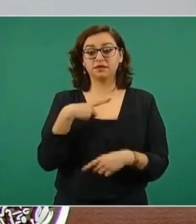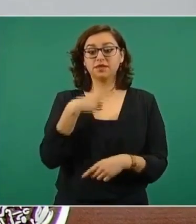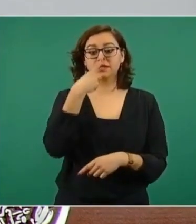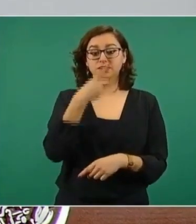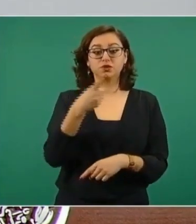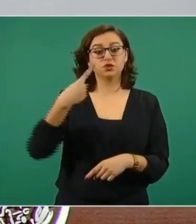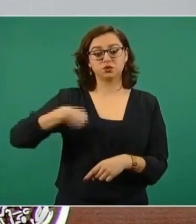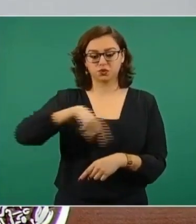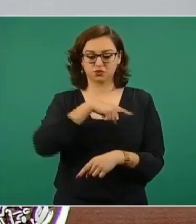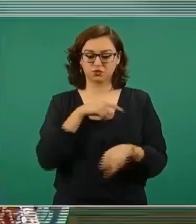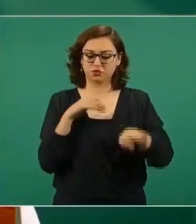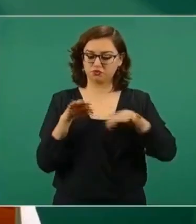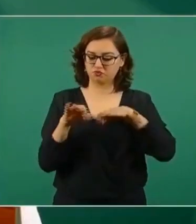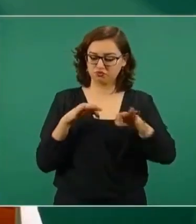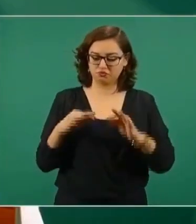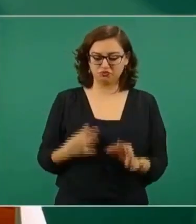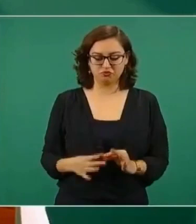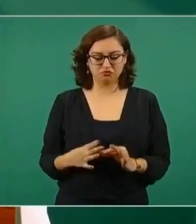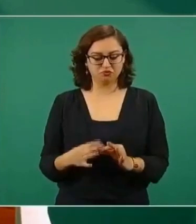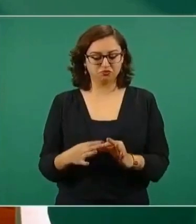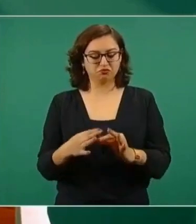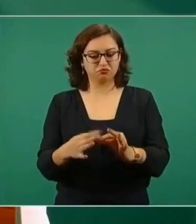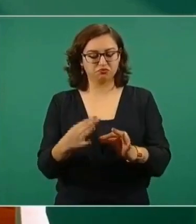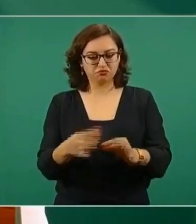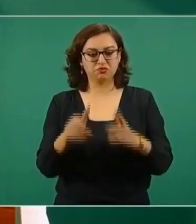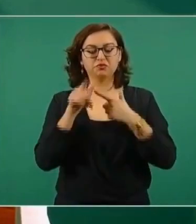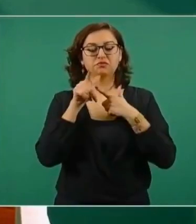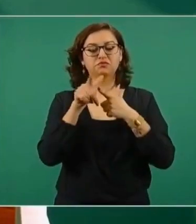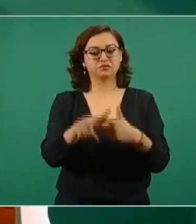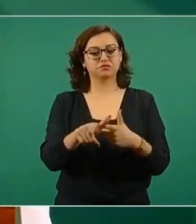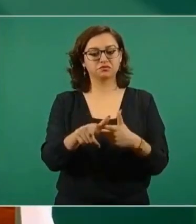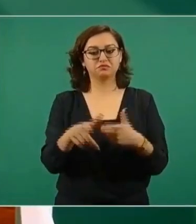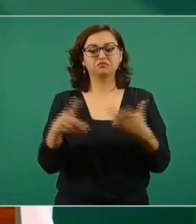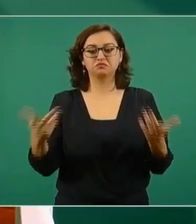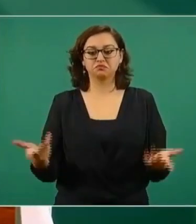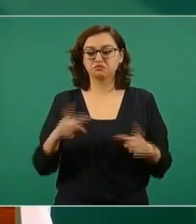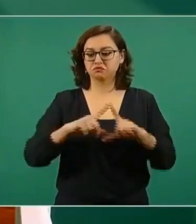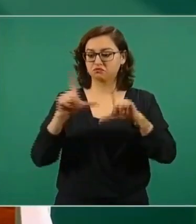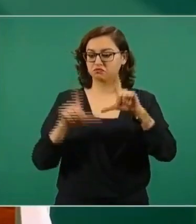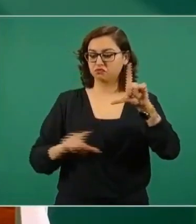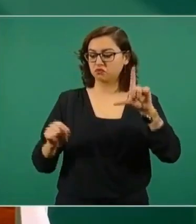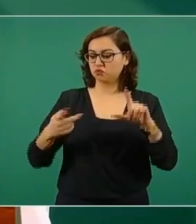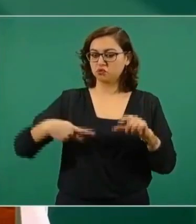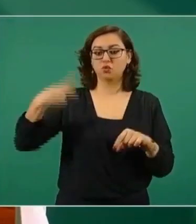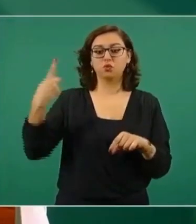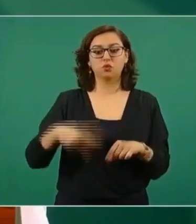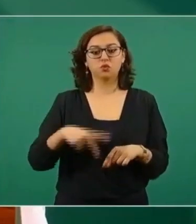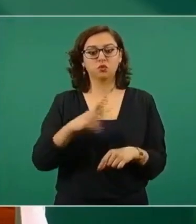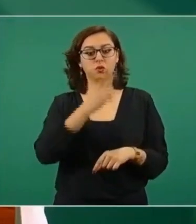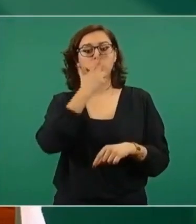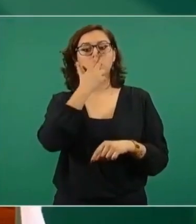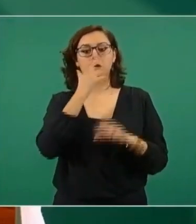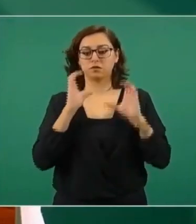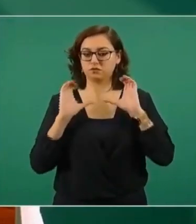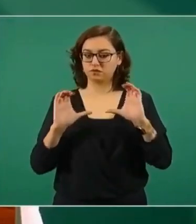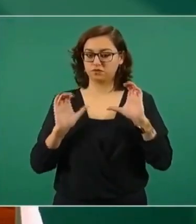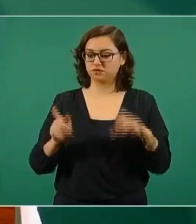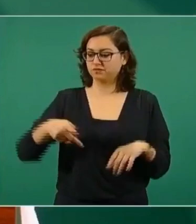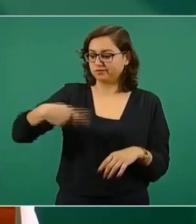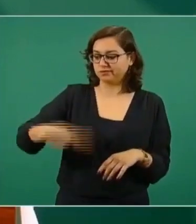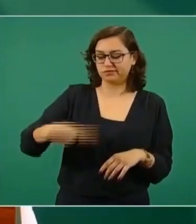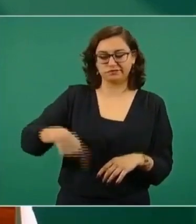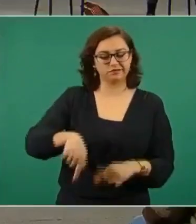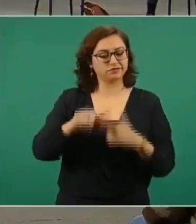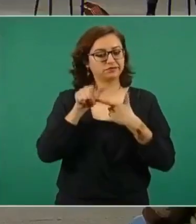trabajando bajo esa directriz para que los bienes de la nación sigan estando en manos del pueblo